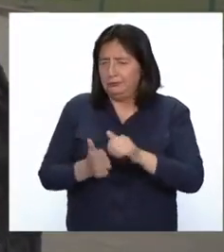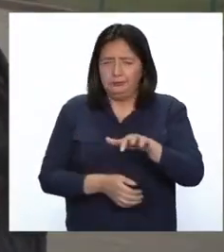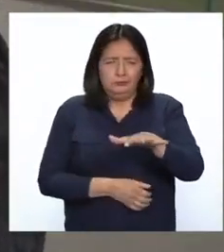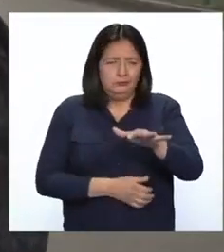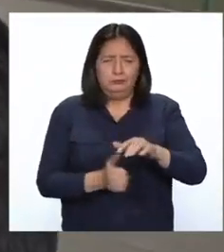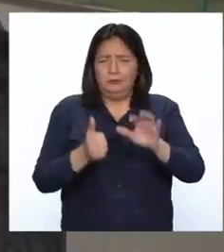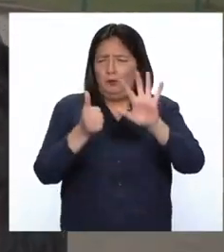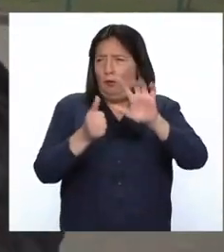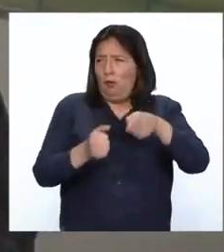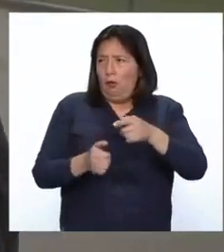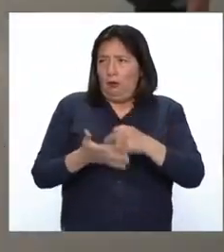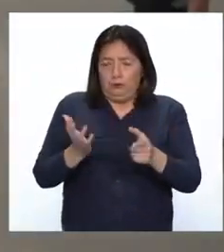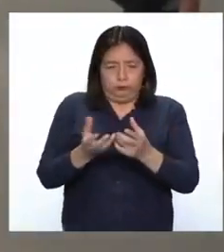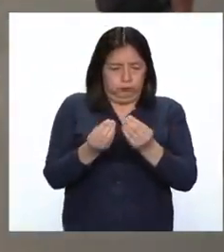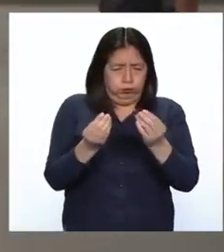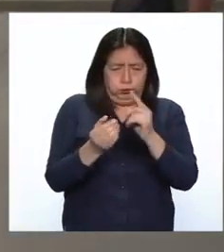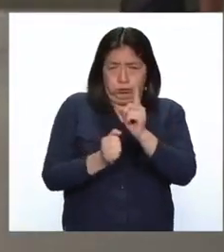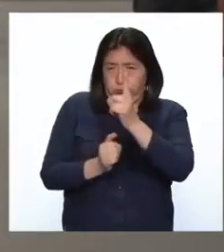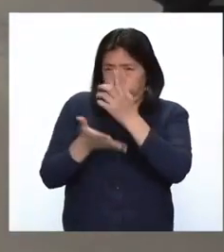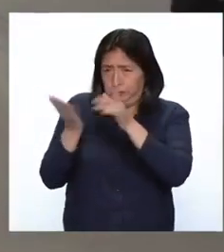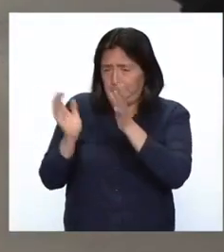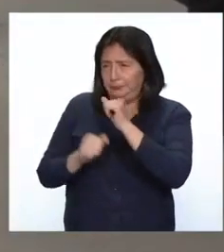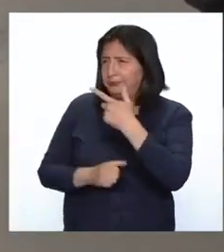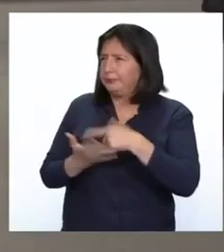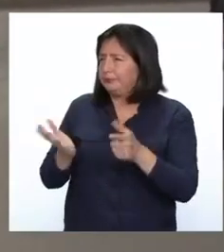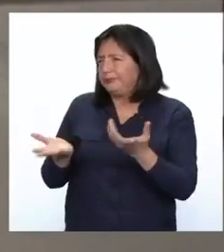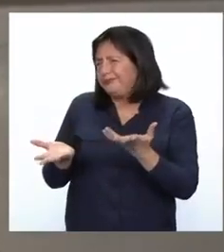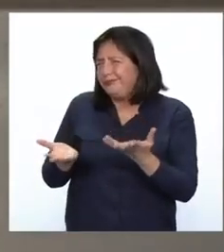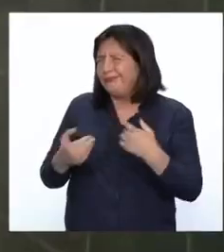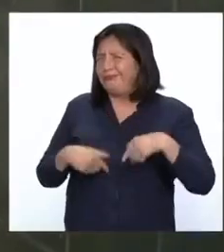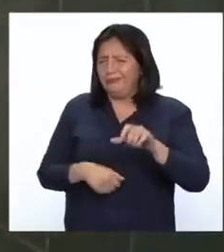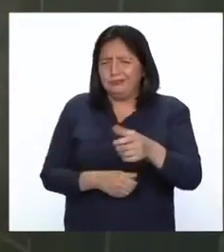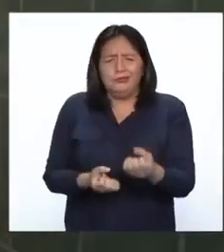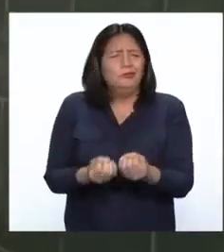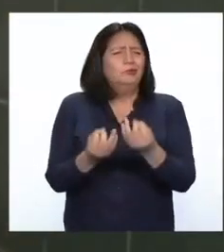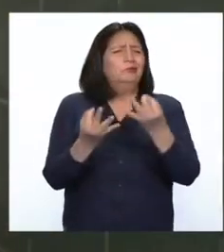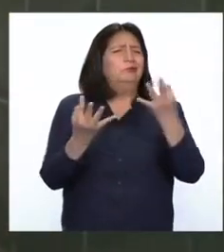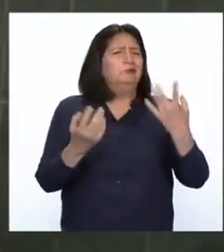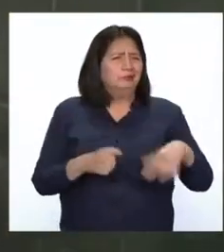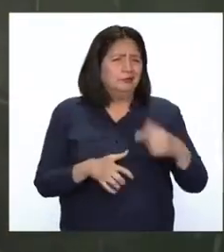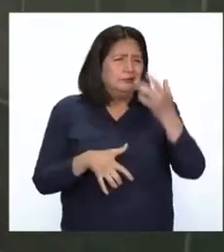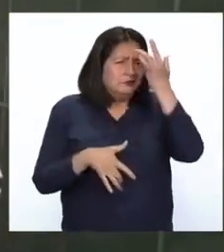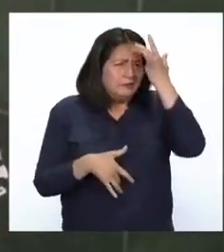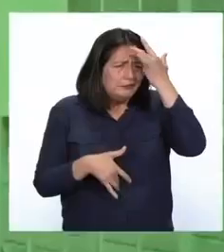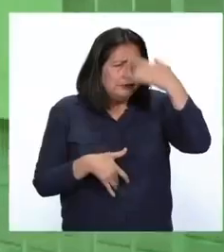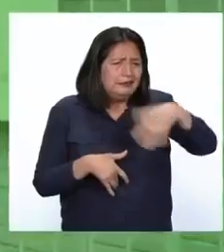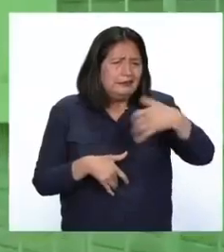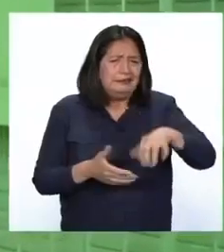Perú son 6 mil, no son muchos, pero cuánta desnutrición, cuánta anemia tenemos en el Perú.